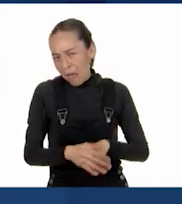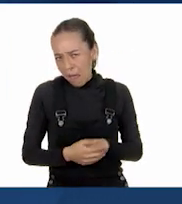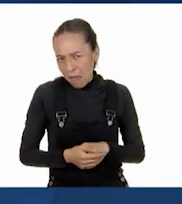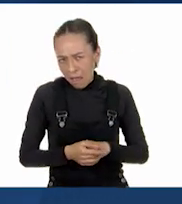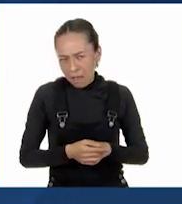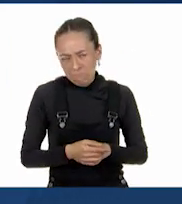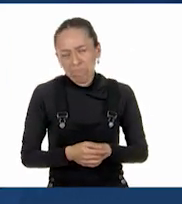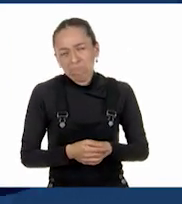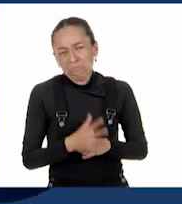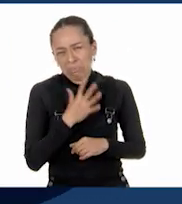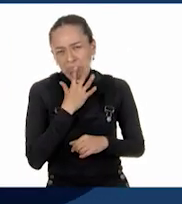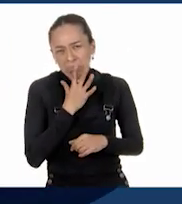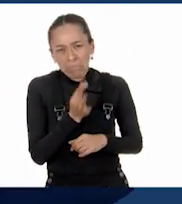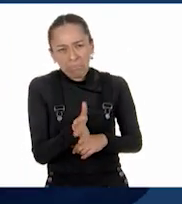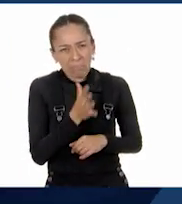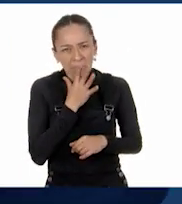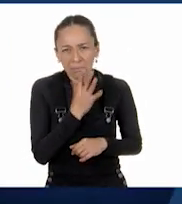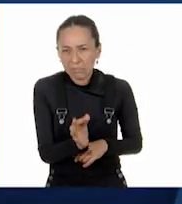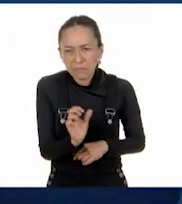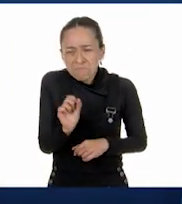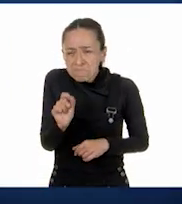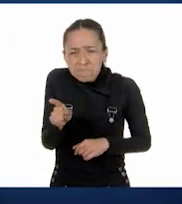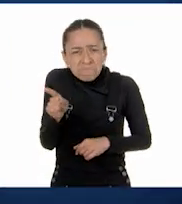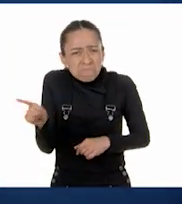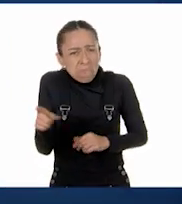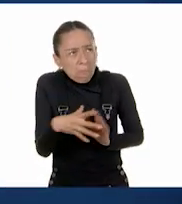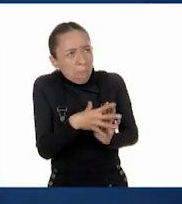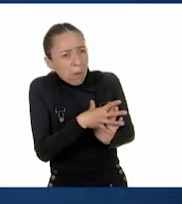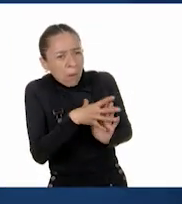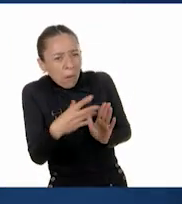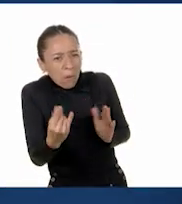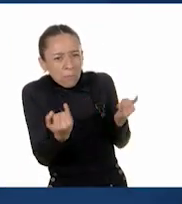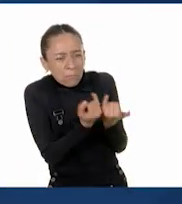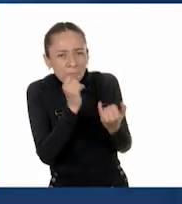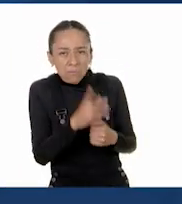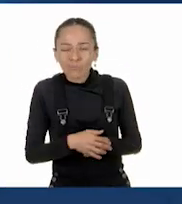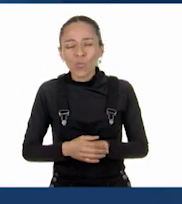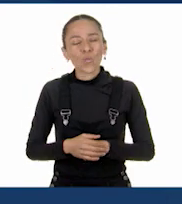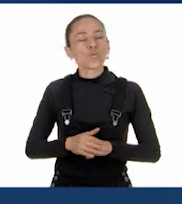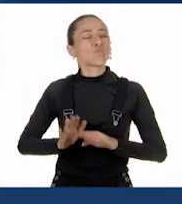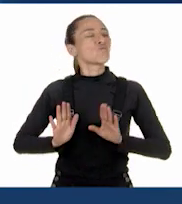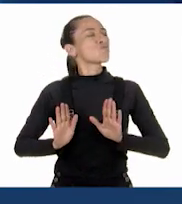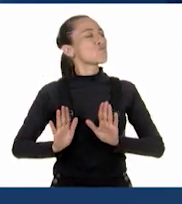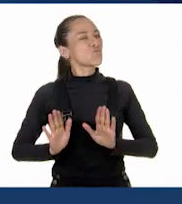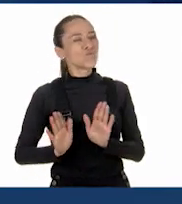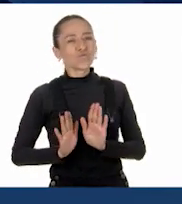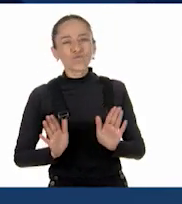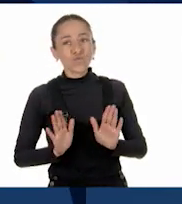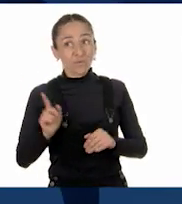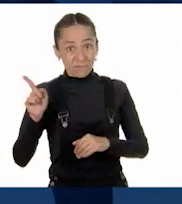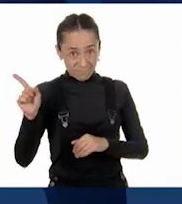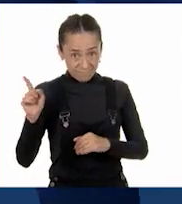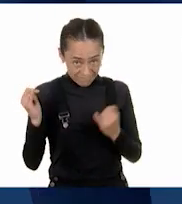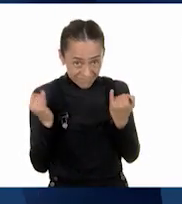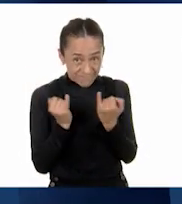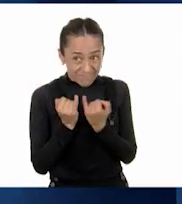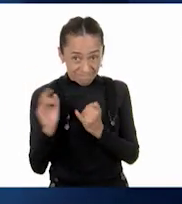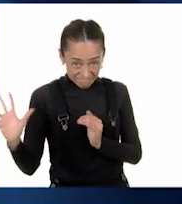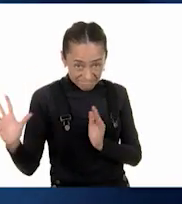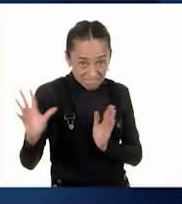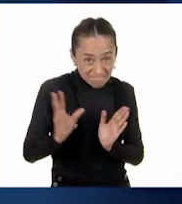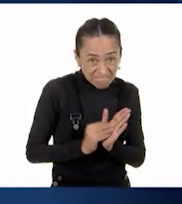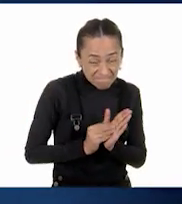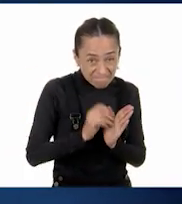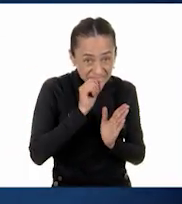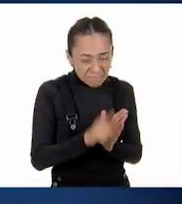que... que ella. Pues no, Raulito. Si hiciéramos lo mismo que ella, ya no tendría